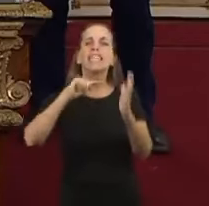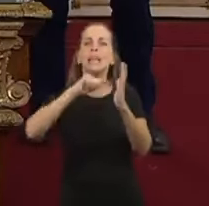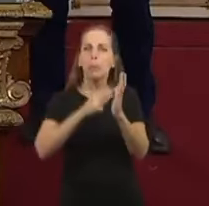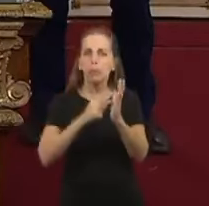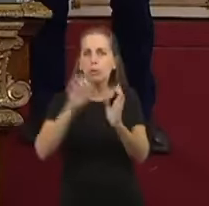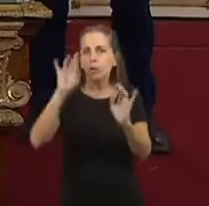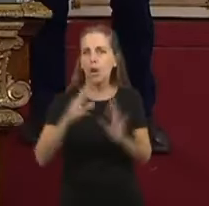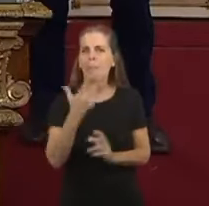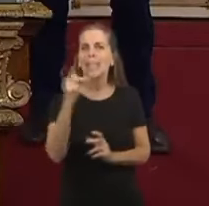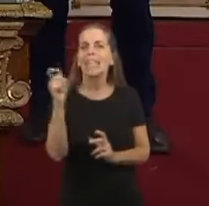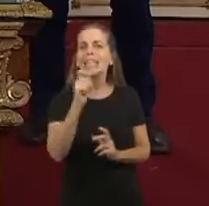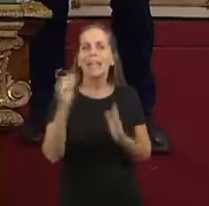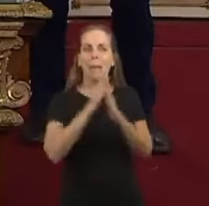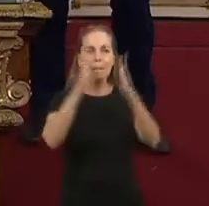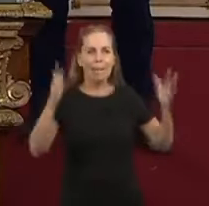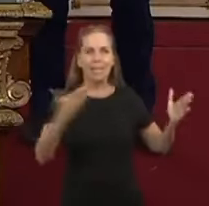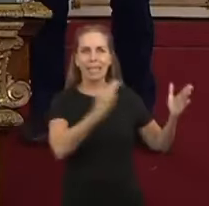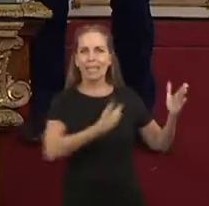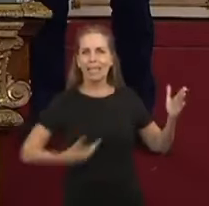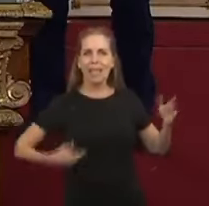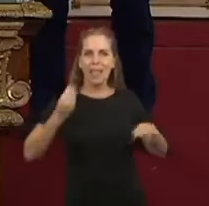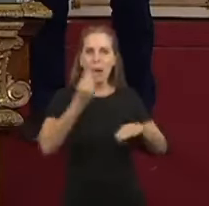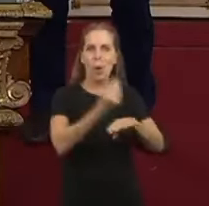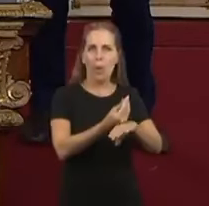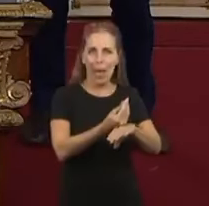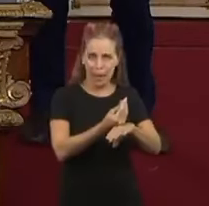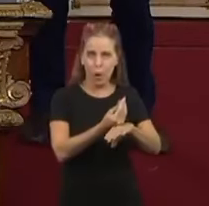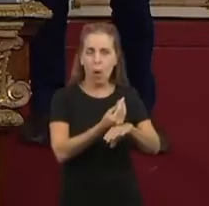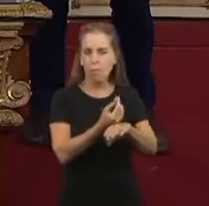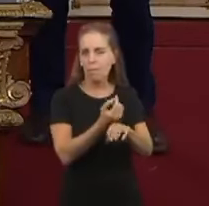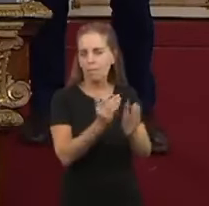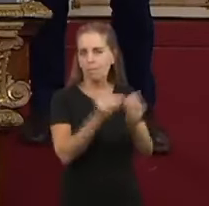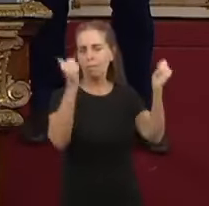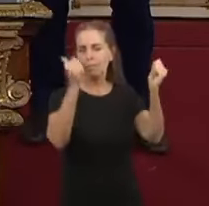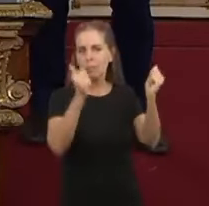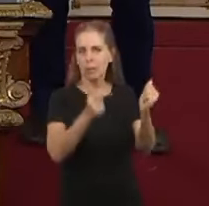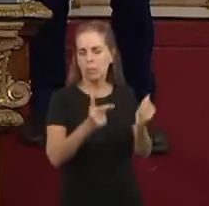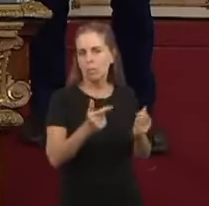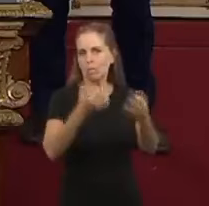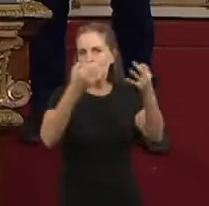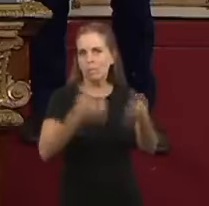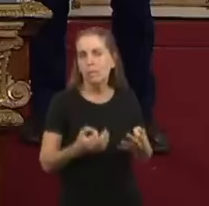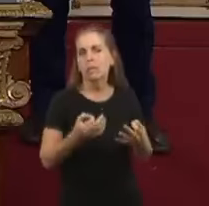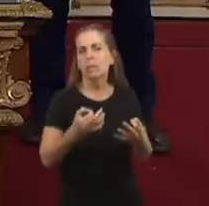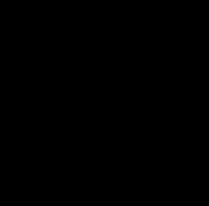3 meses de gobierno, es lisa y llanamente una hazaña de proporciones históricas a nivel mundial.